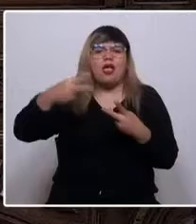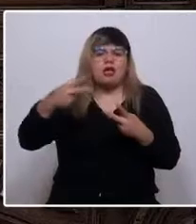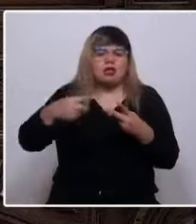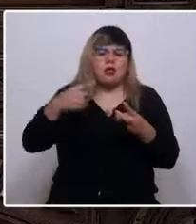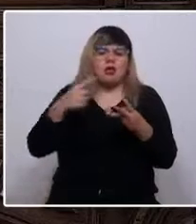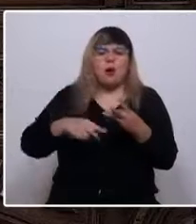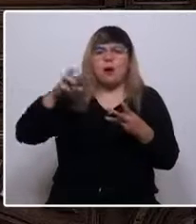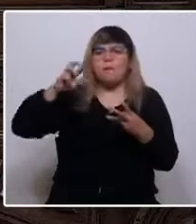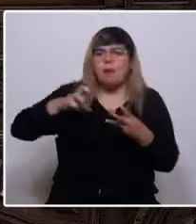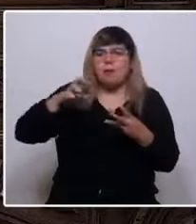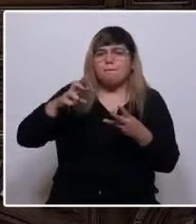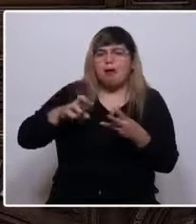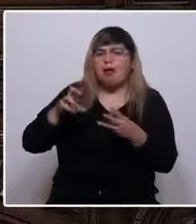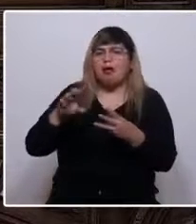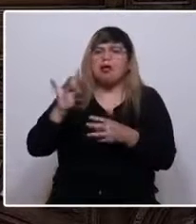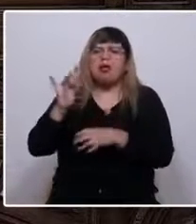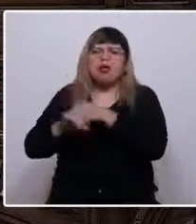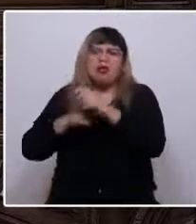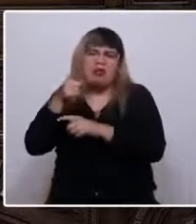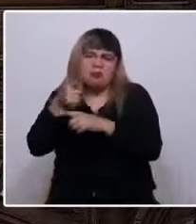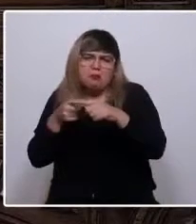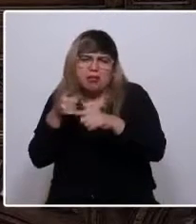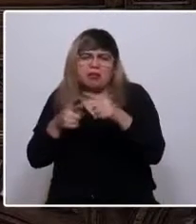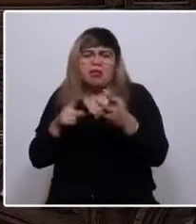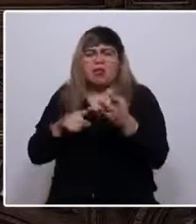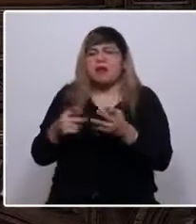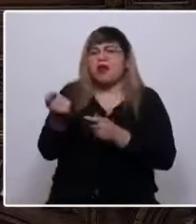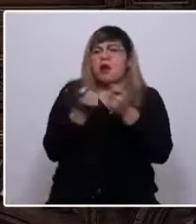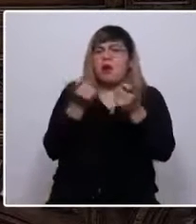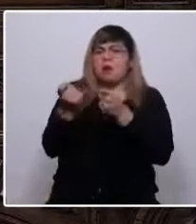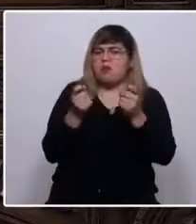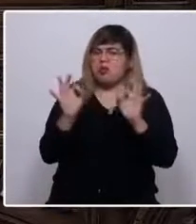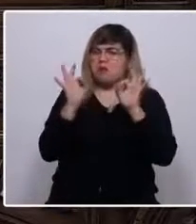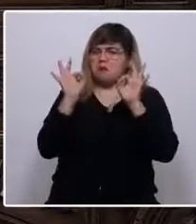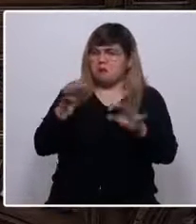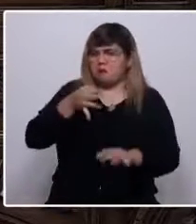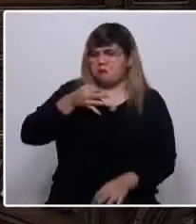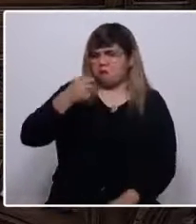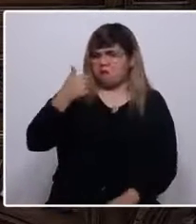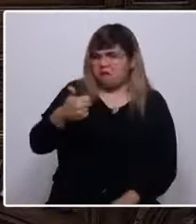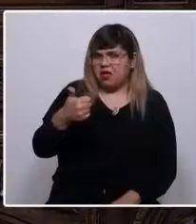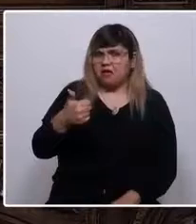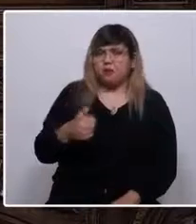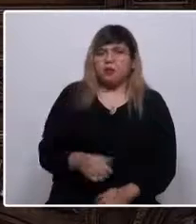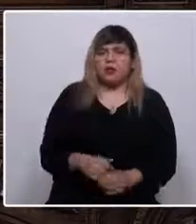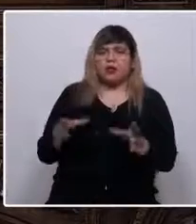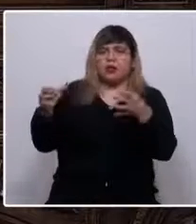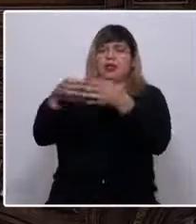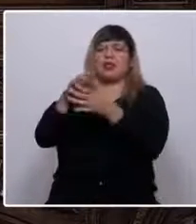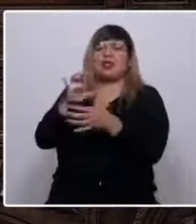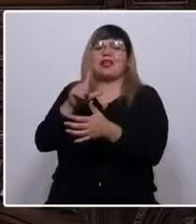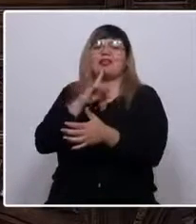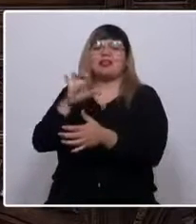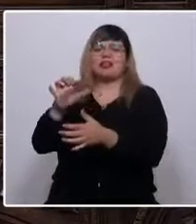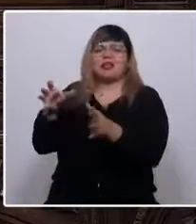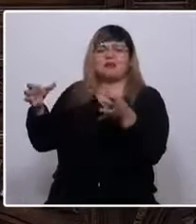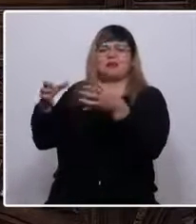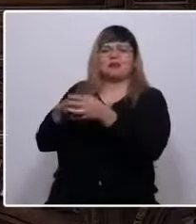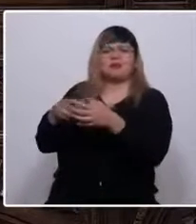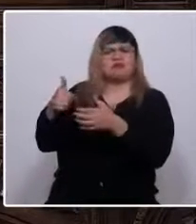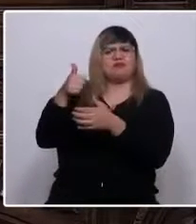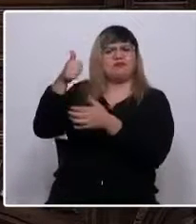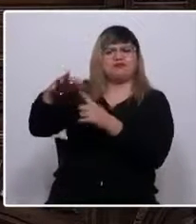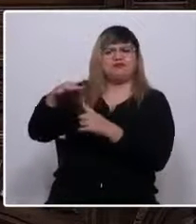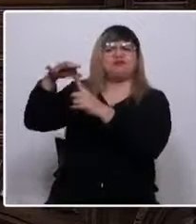de mediana edad, de vida económicamente resuelta, cuya élite reina en el Estado chileno